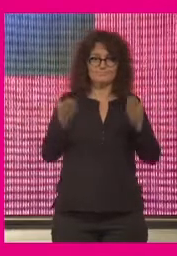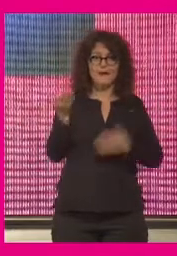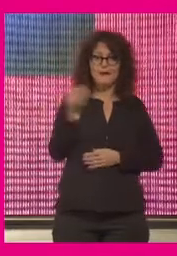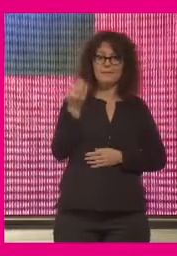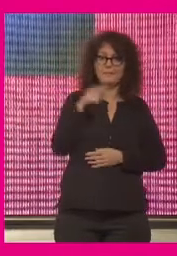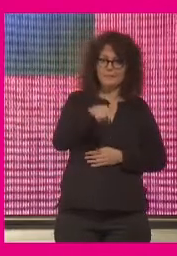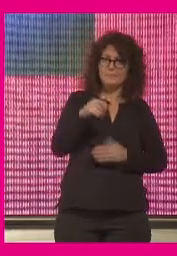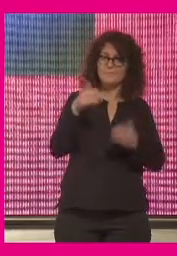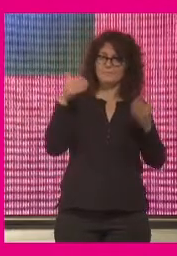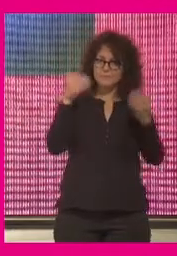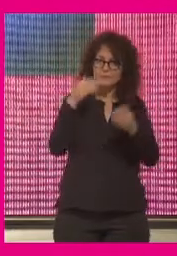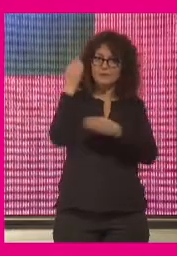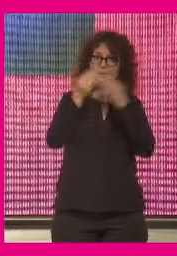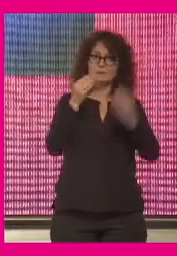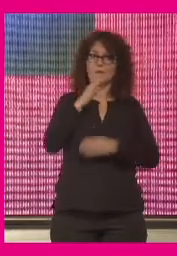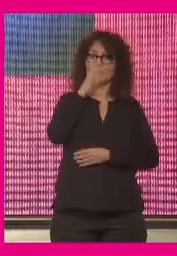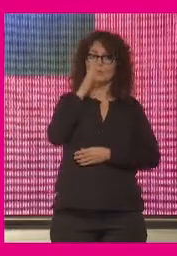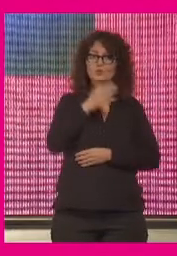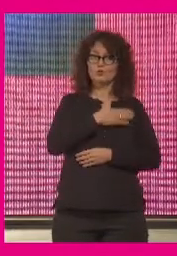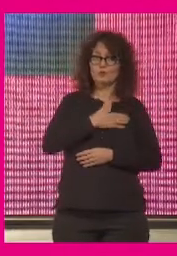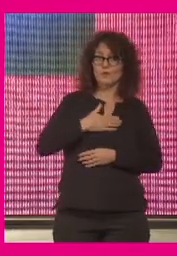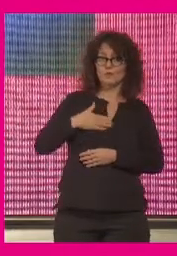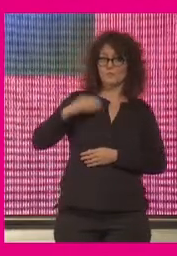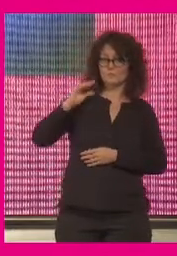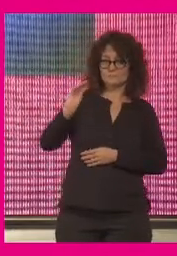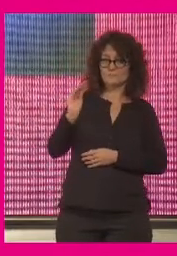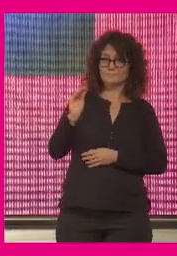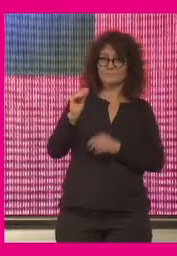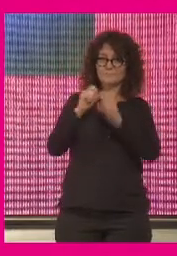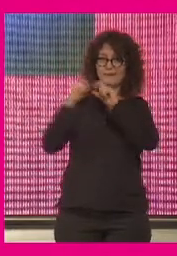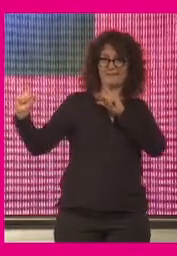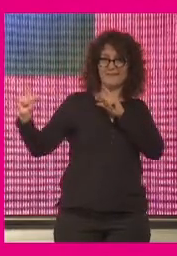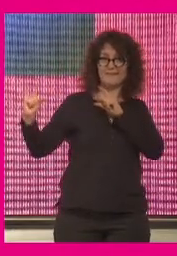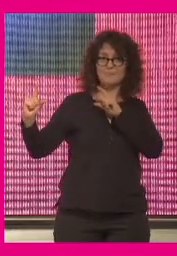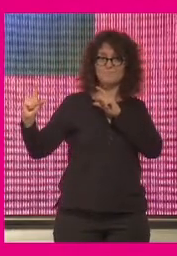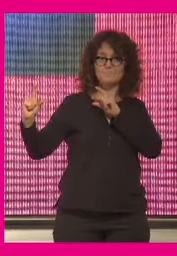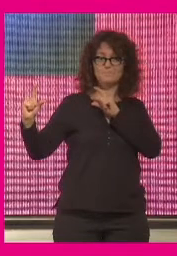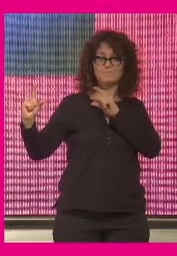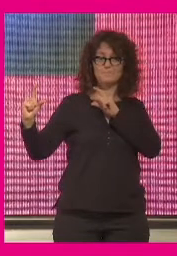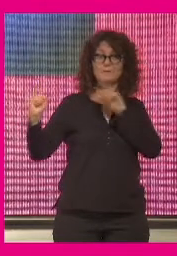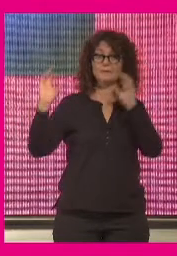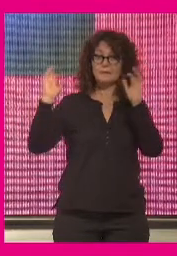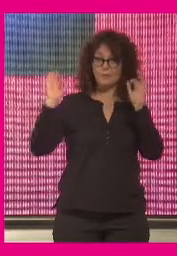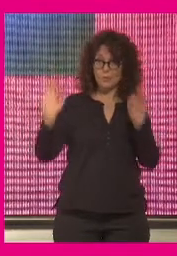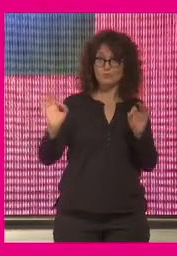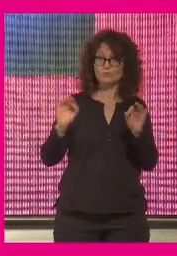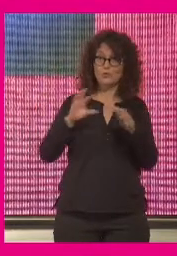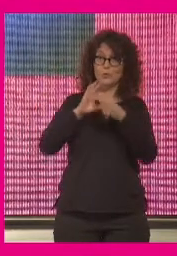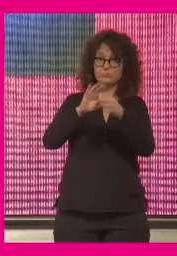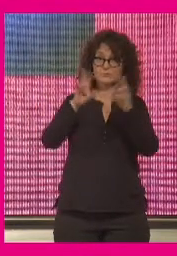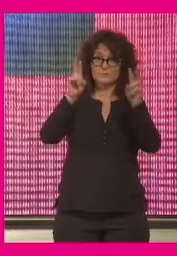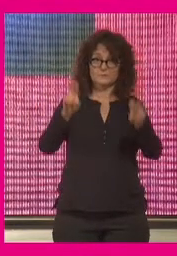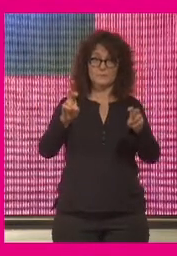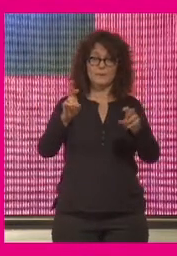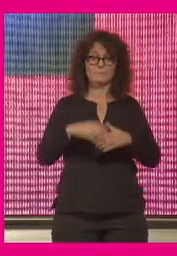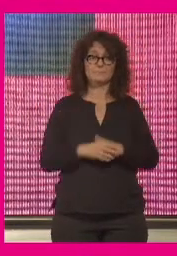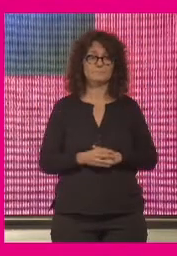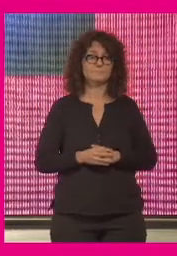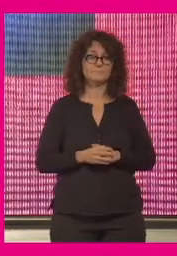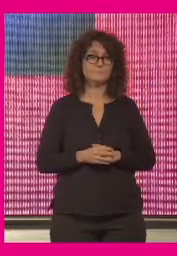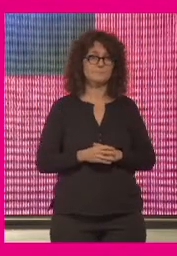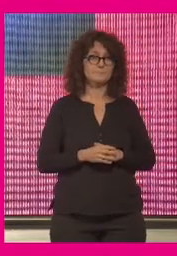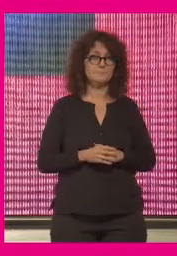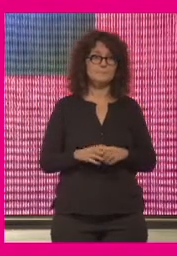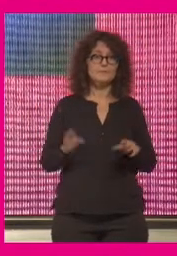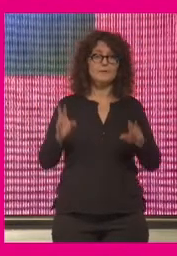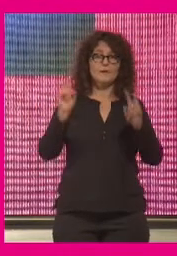que afinar así que le quiero preguntar al profesor Generality que lo tenemos allí en la pantalla exactamente por esto como